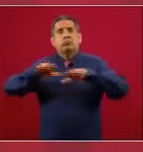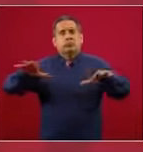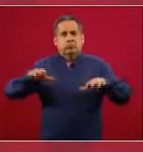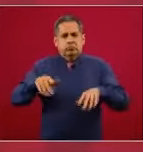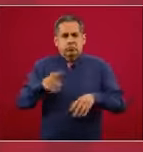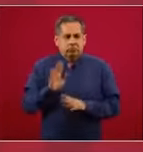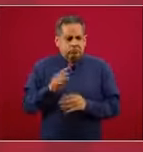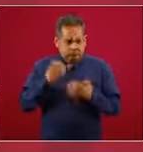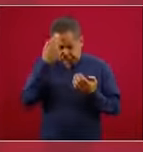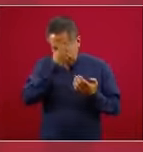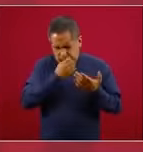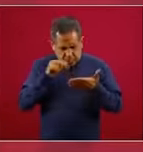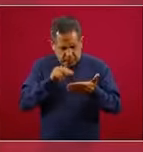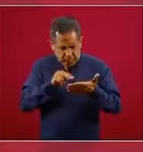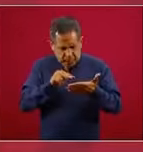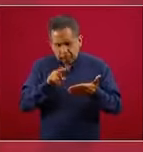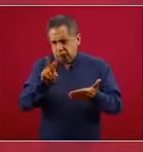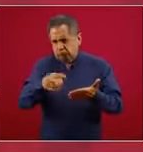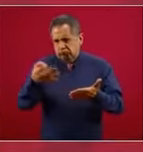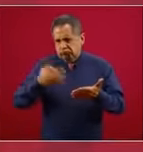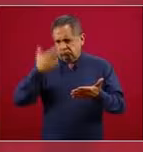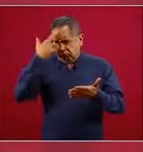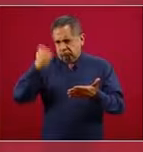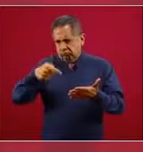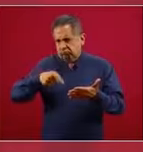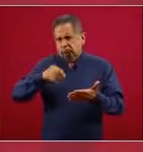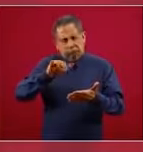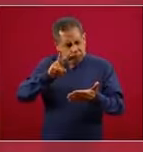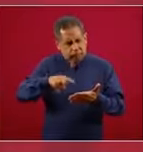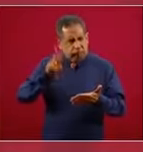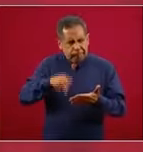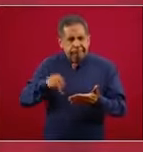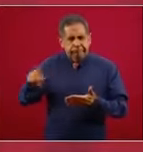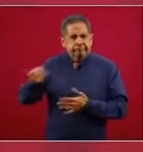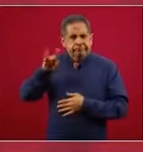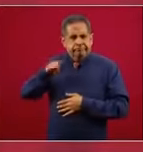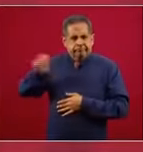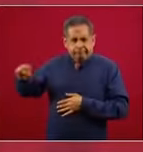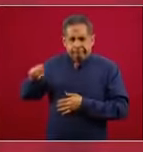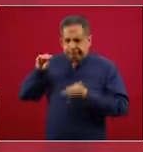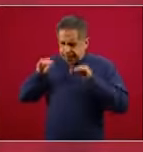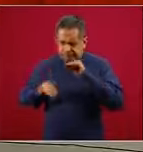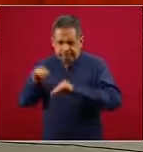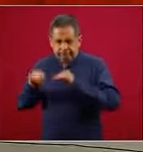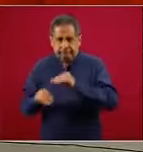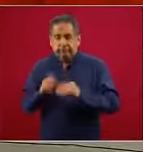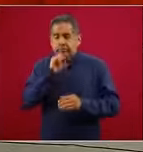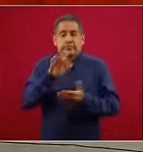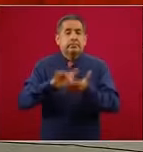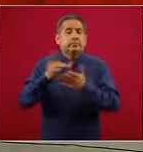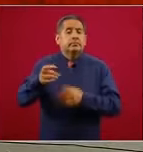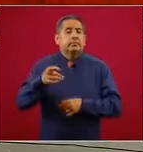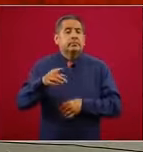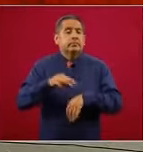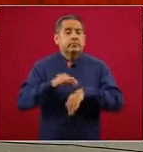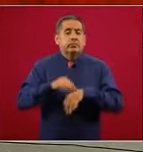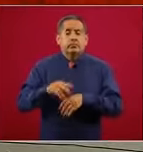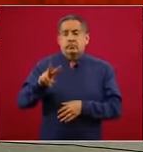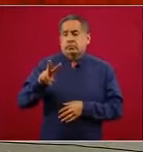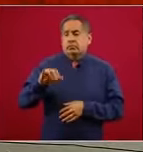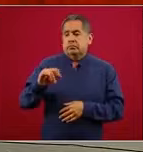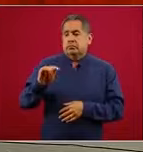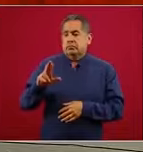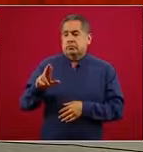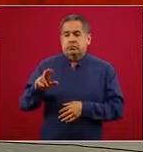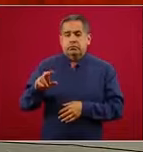documento, ya lo revisamos, es correcto. Este fue procesado en la Dirección de Prestaciones Médicas. Y aprovecho para agradecer al doctor Víctor Hugo Borja,